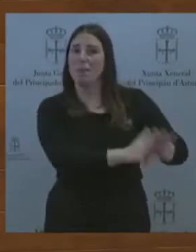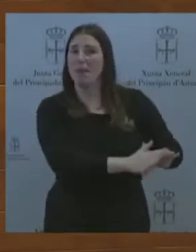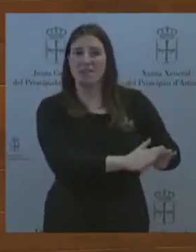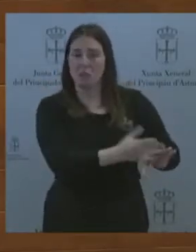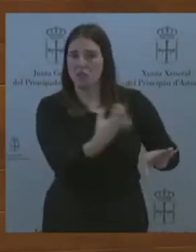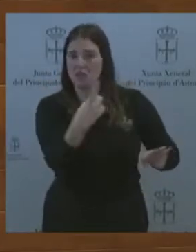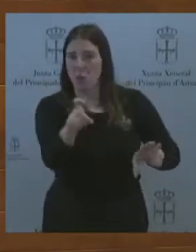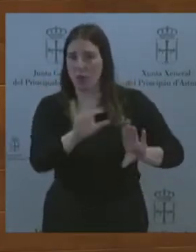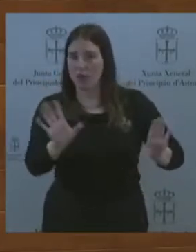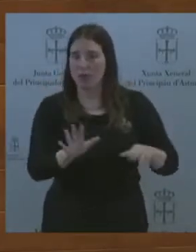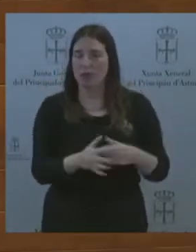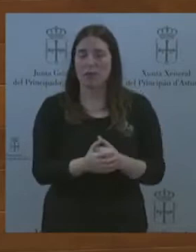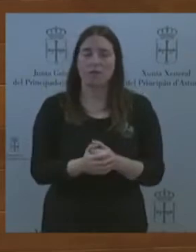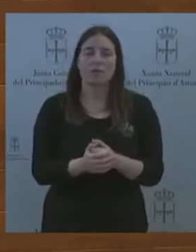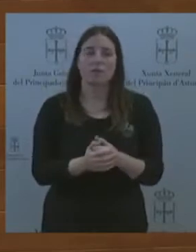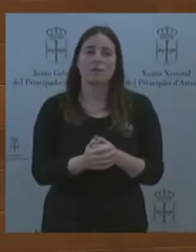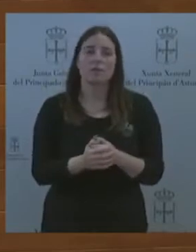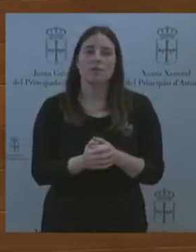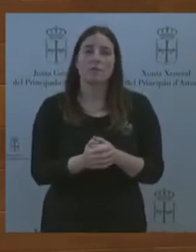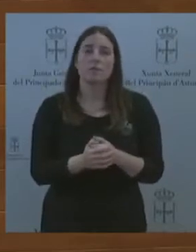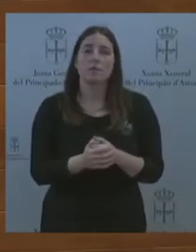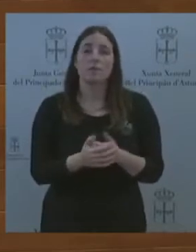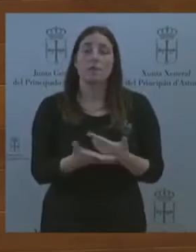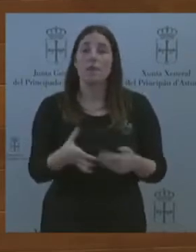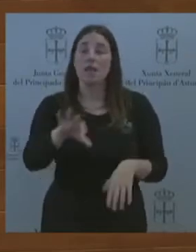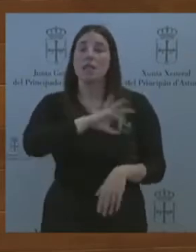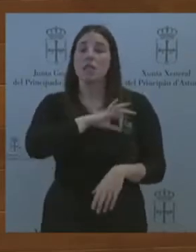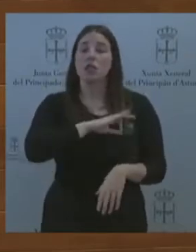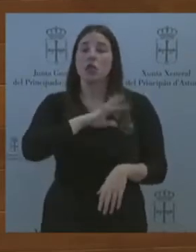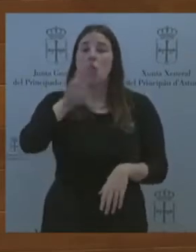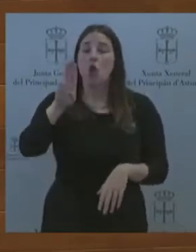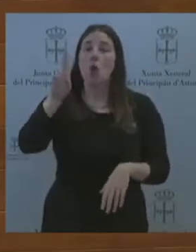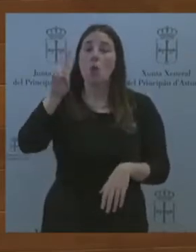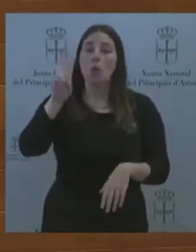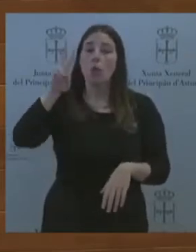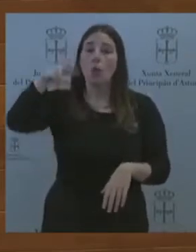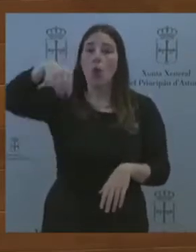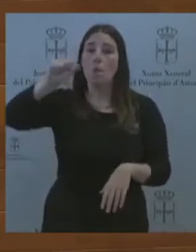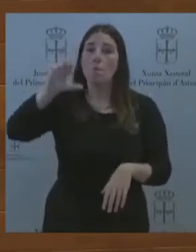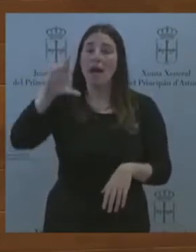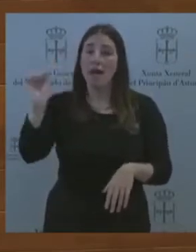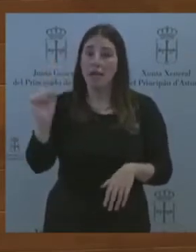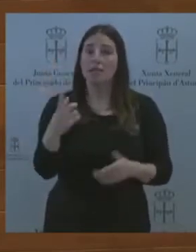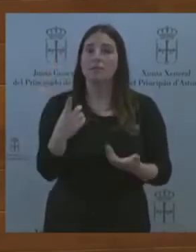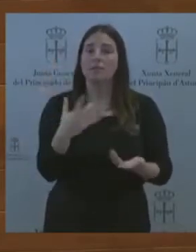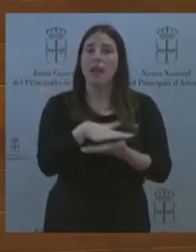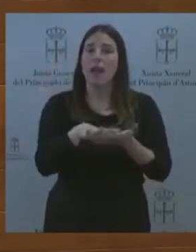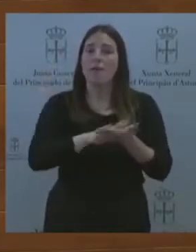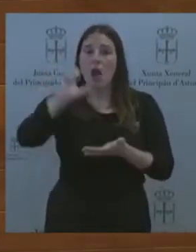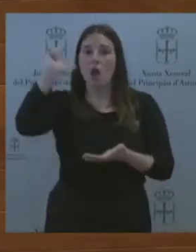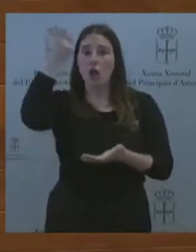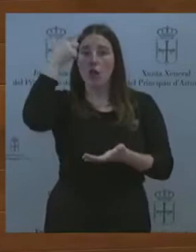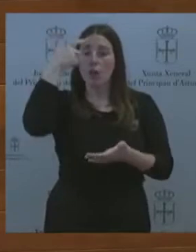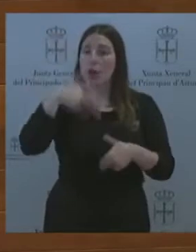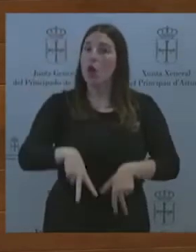El señor Pumares hoy se sube al carro de los conceptos de moda. Ahora toca a todos la palabra